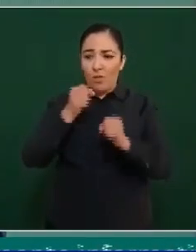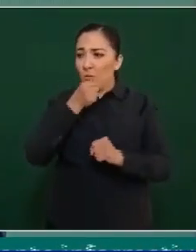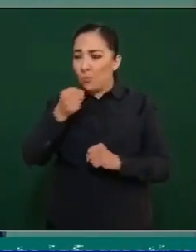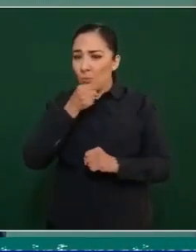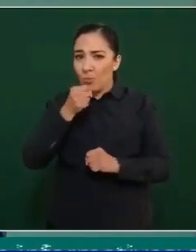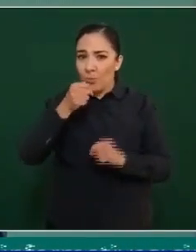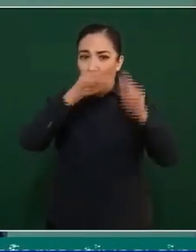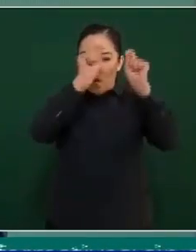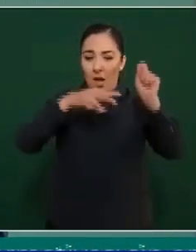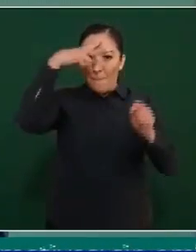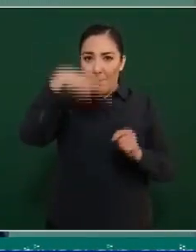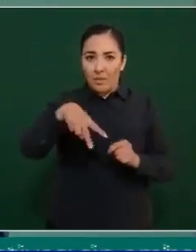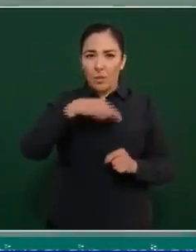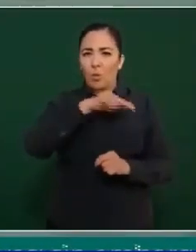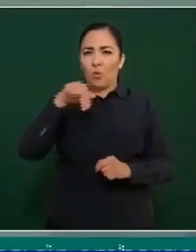admiramos lo que hacen